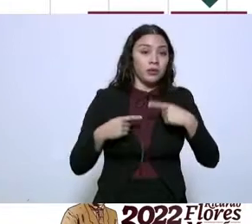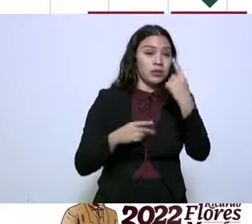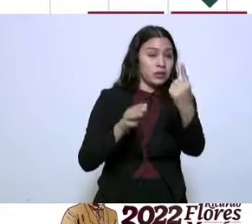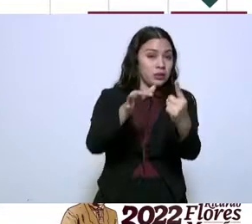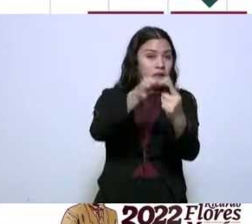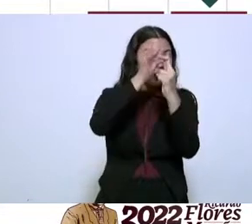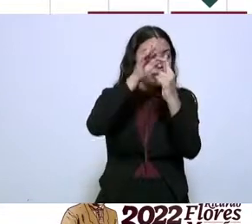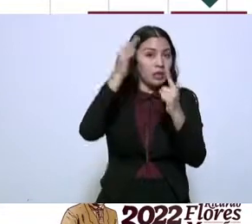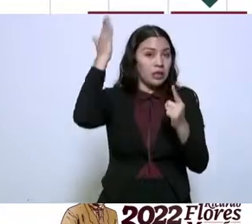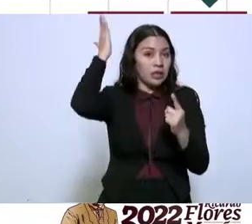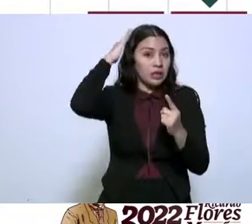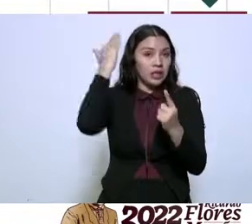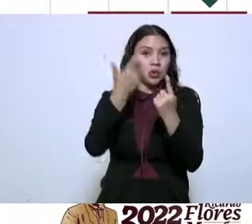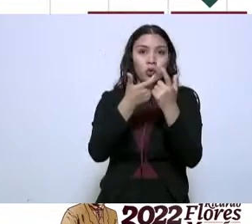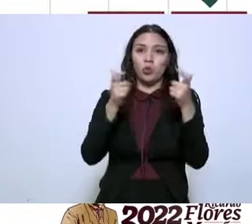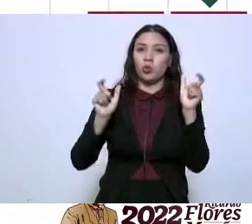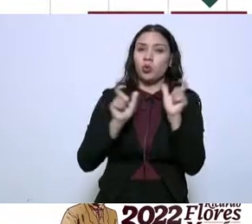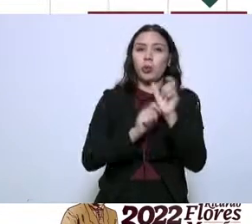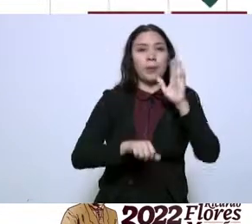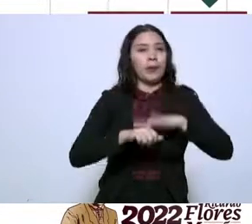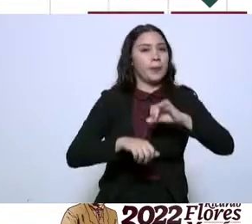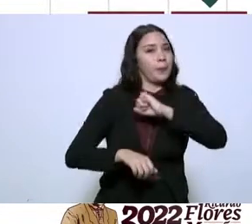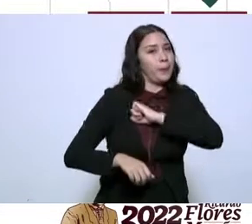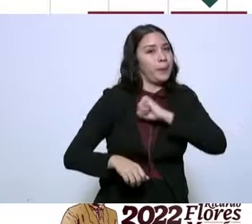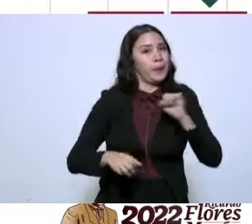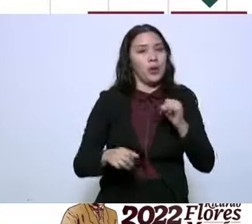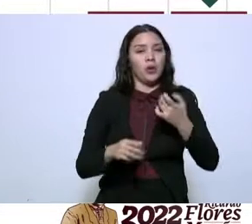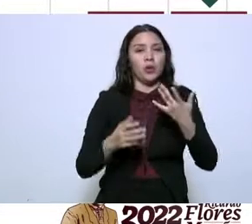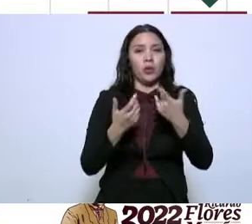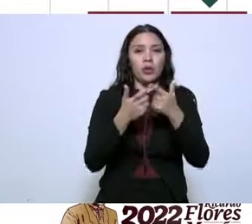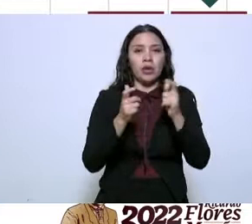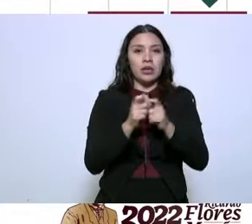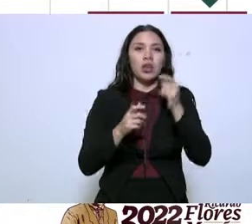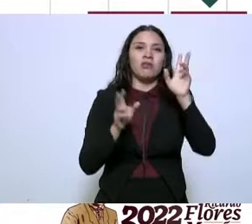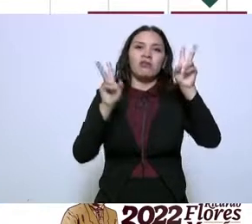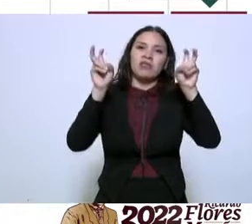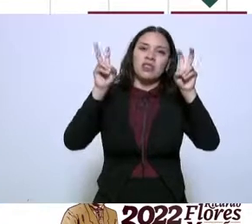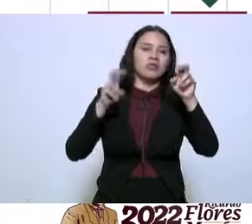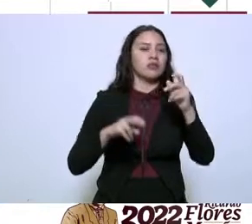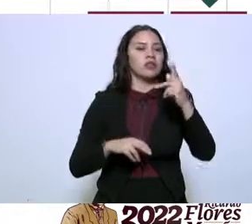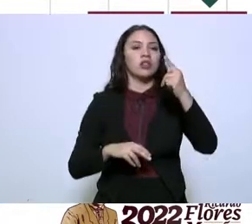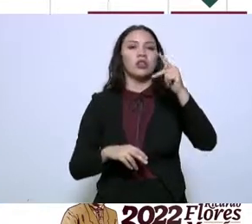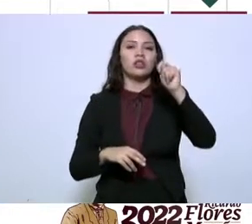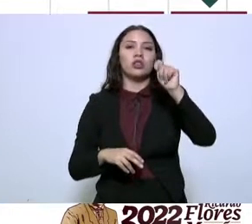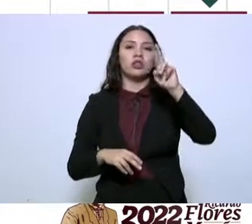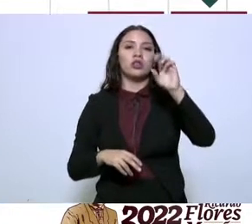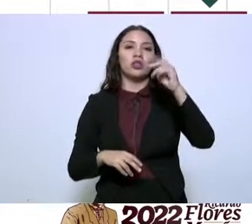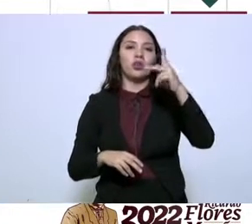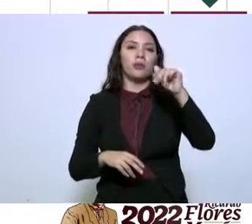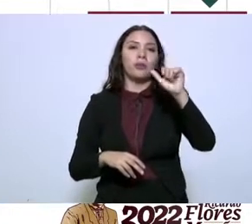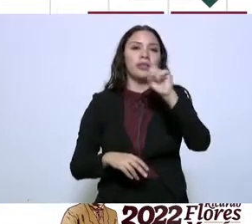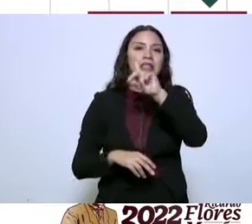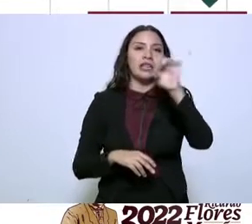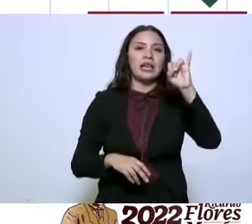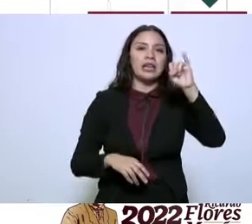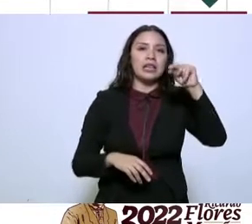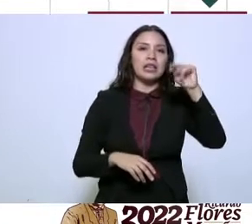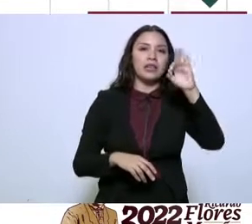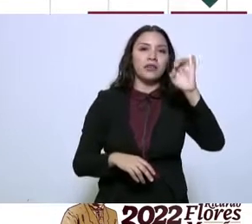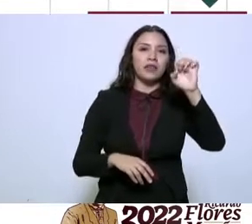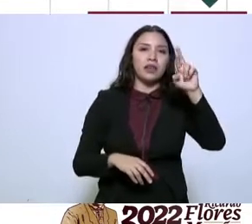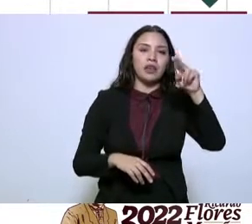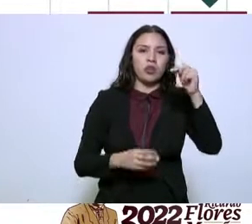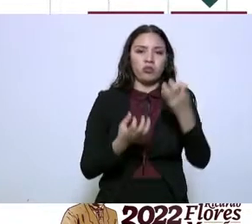una agrupación que la denominan Tropas del Infierno. De ahí, el día 13 de